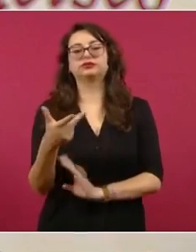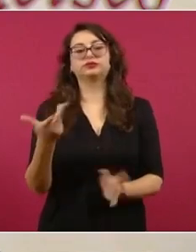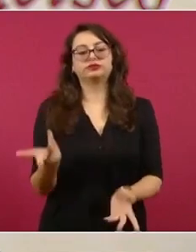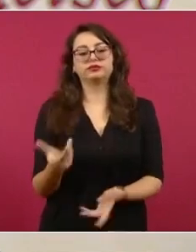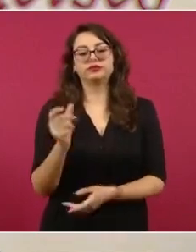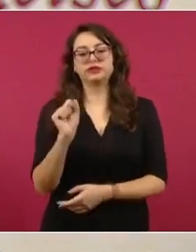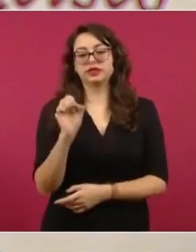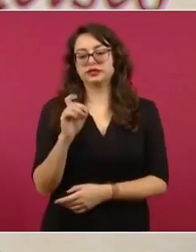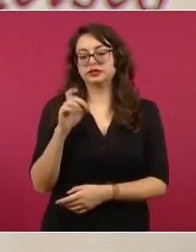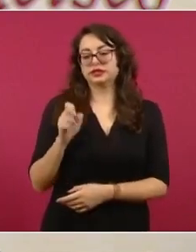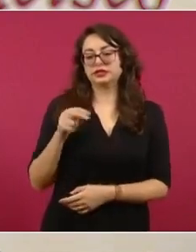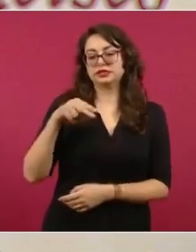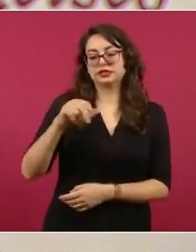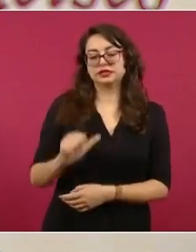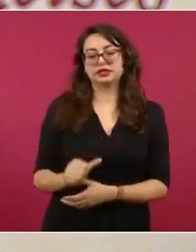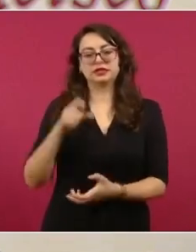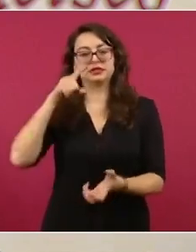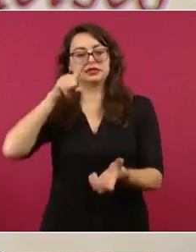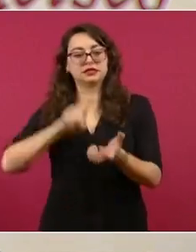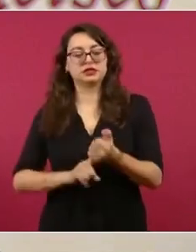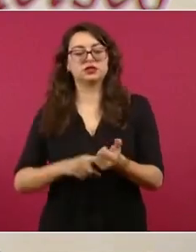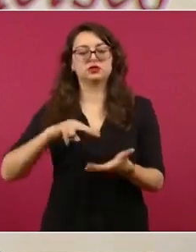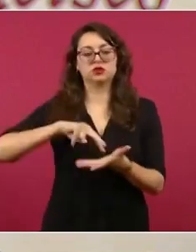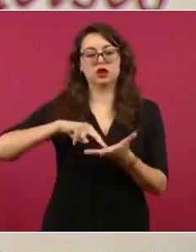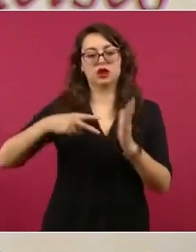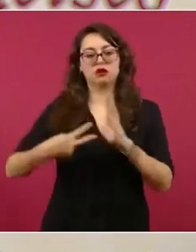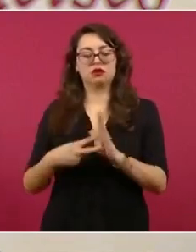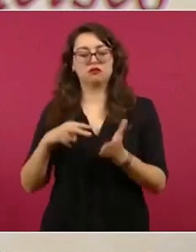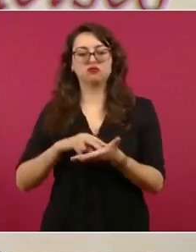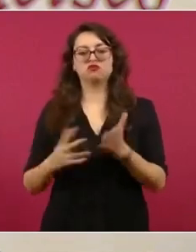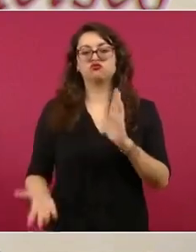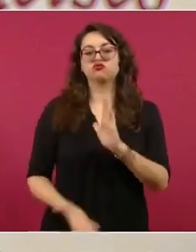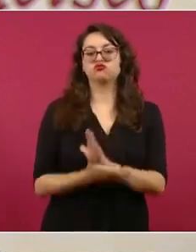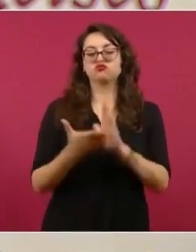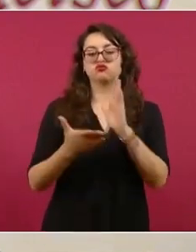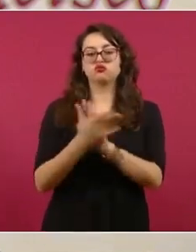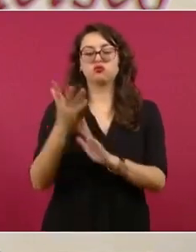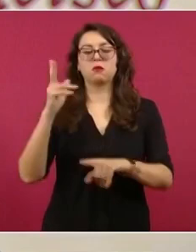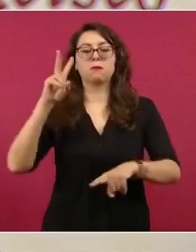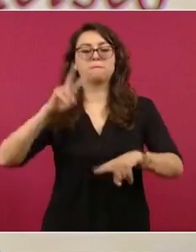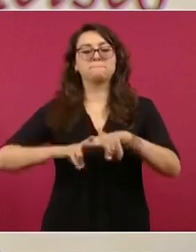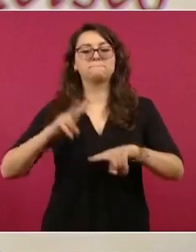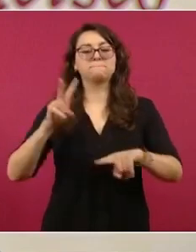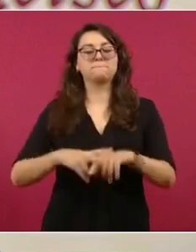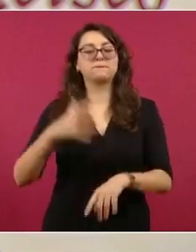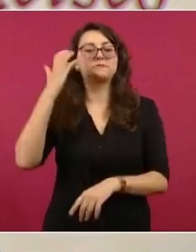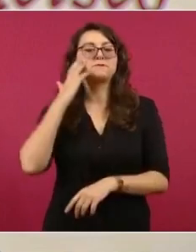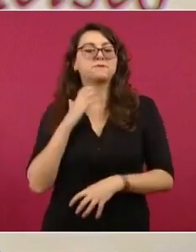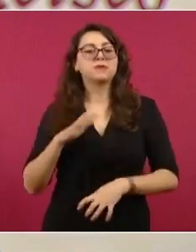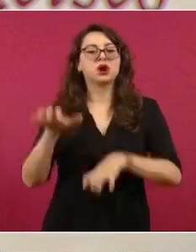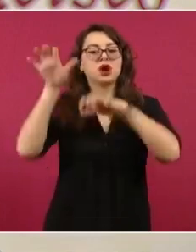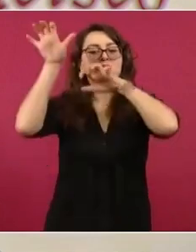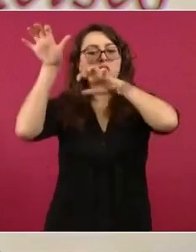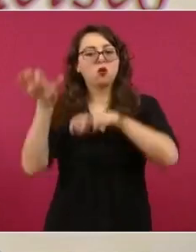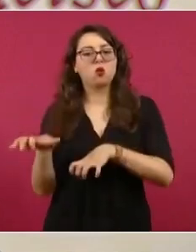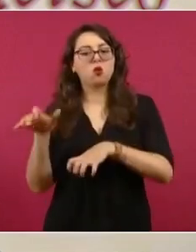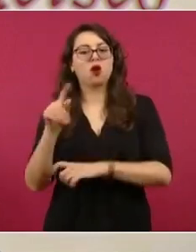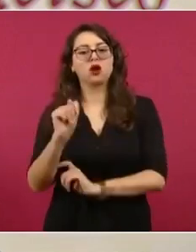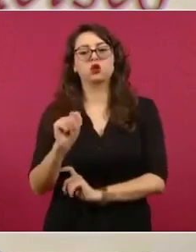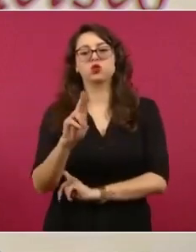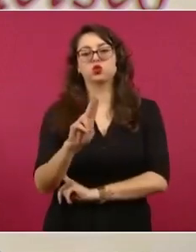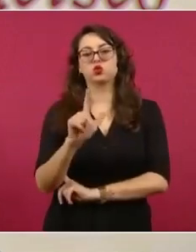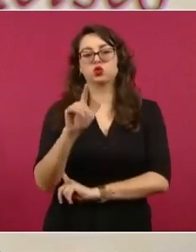la Secretaría de la Defensa Nacional, a través de la Dirección General de Ingenieros, construye en el Parque del Jaguar el Hotel Tulum, el cual está ubicado a una distancia